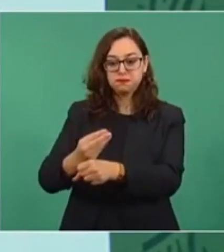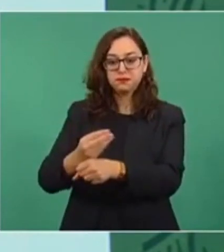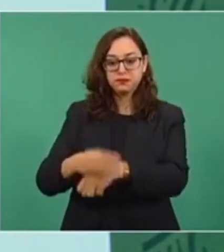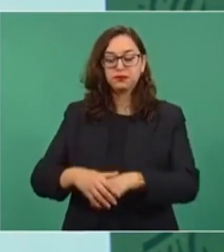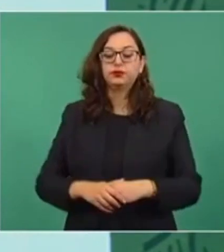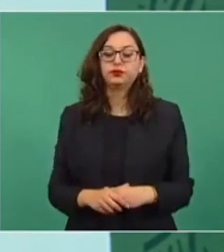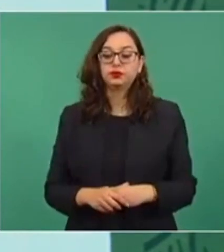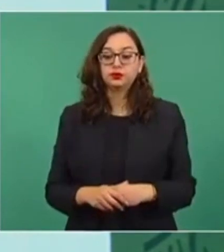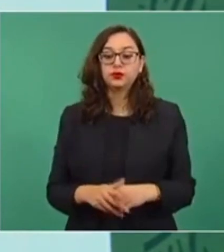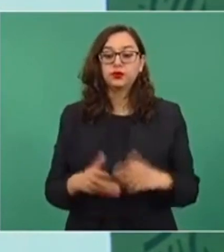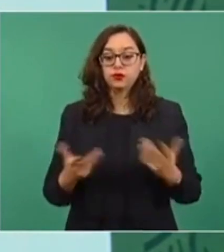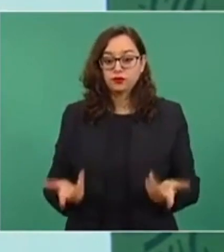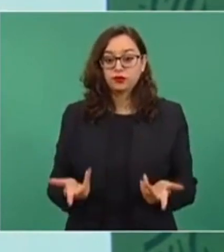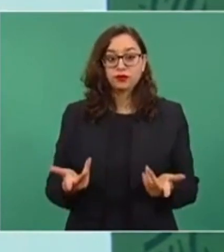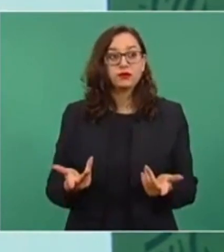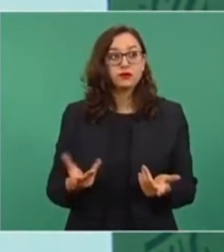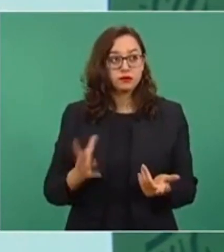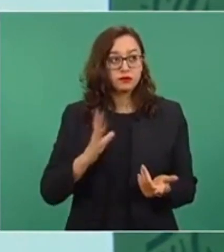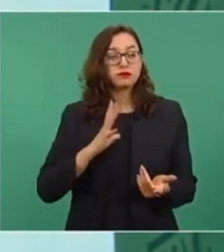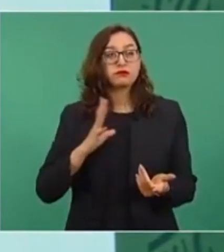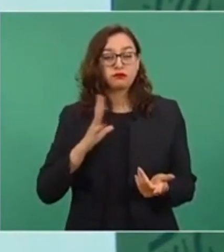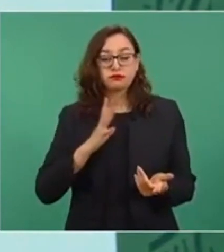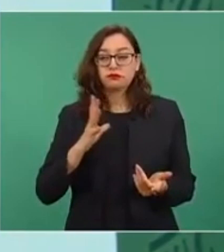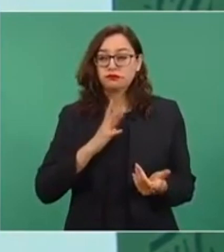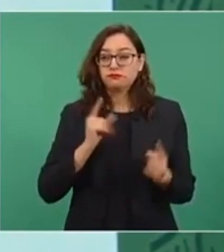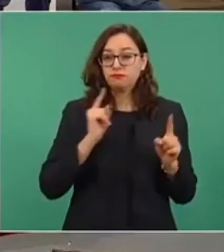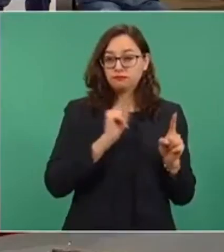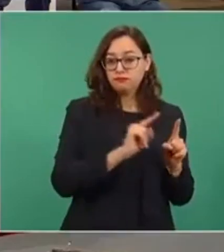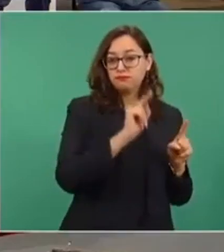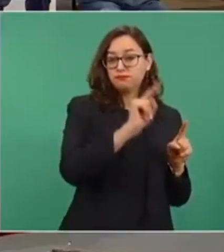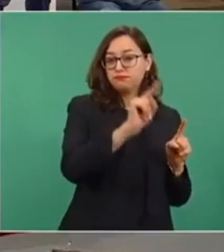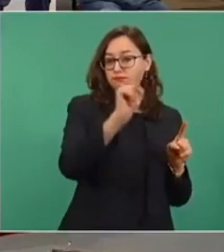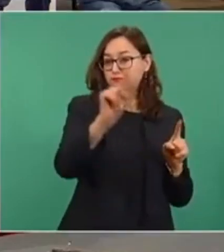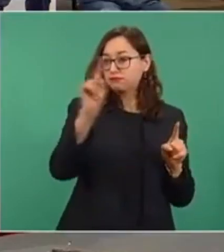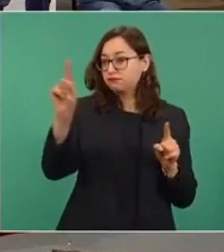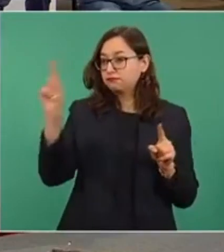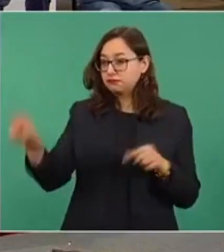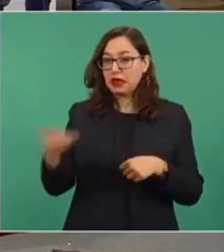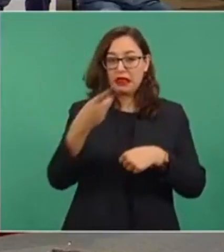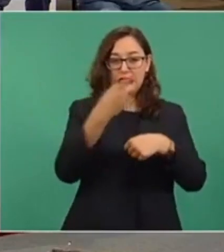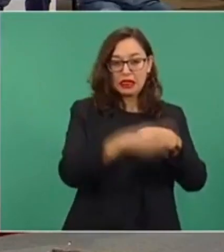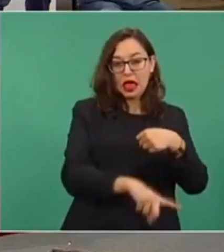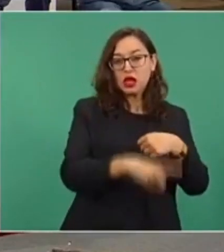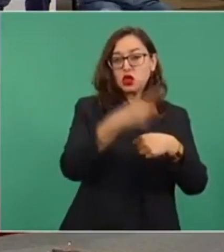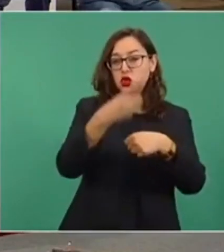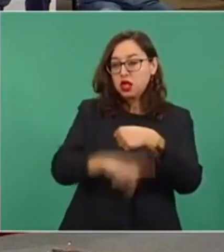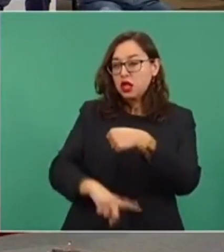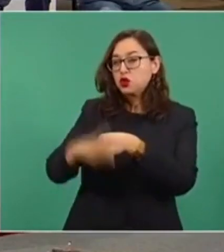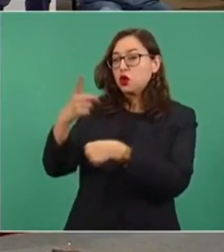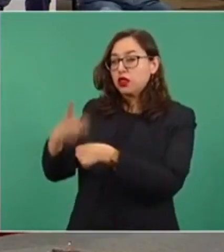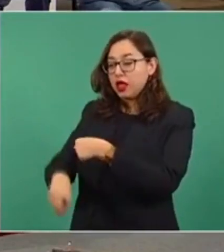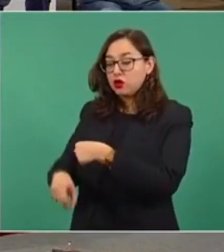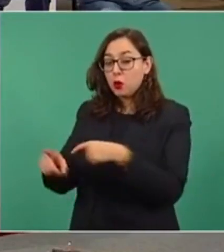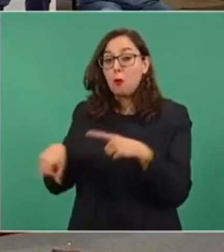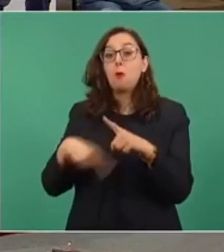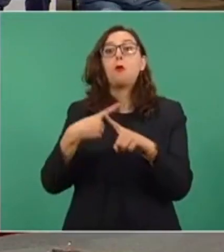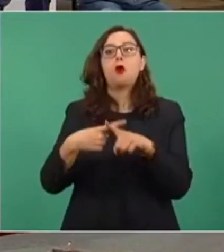atender todos estos daños que se causaron con el sismo